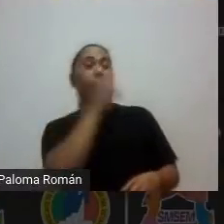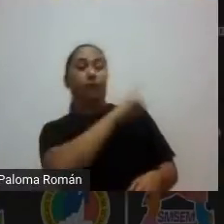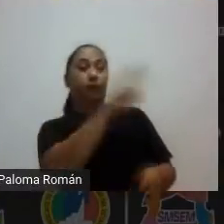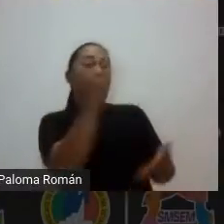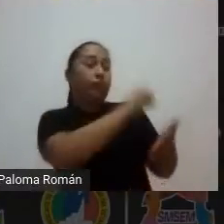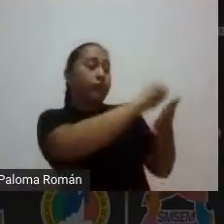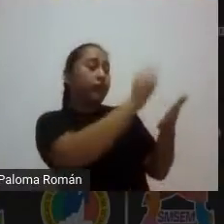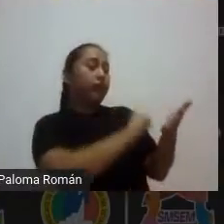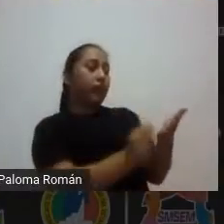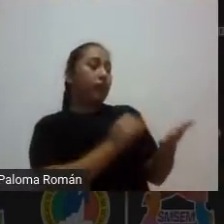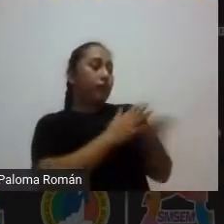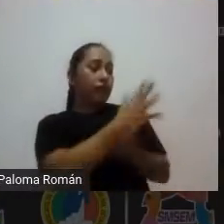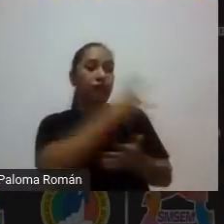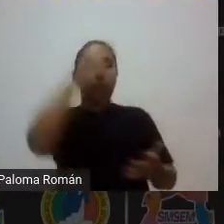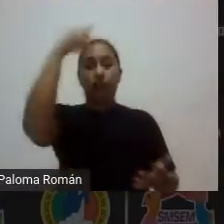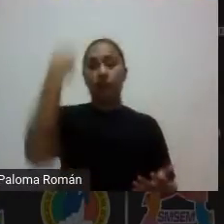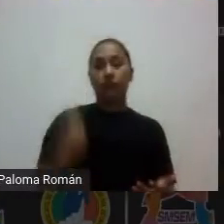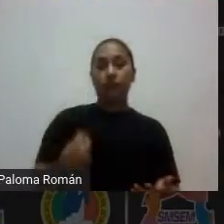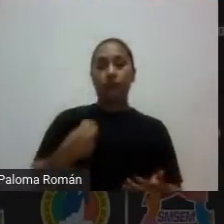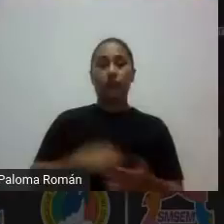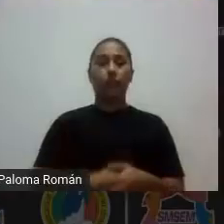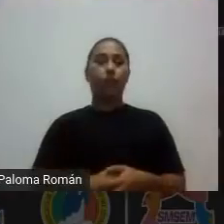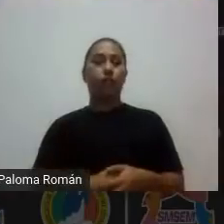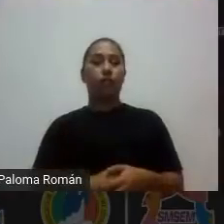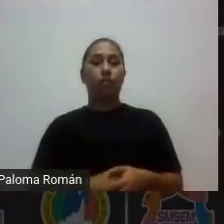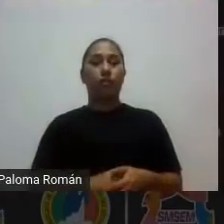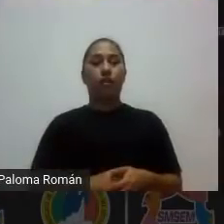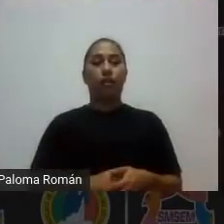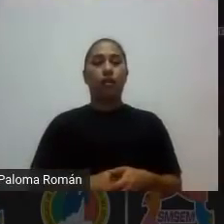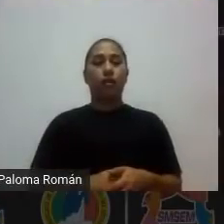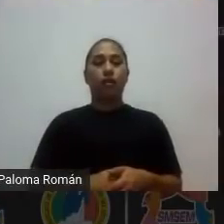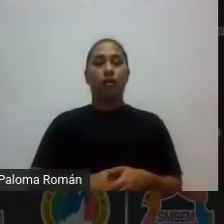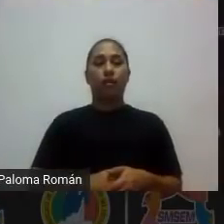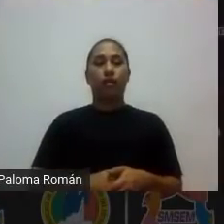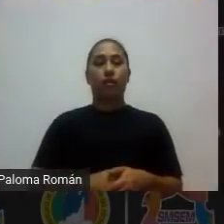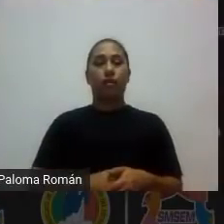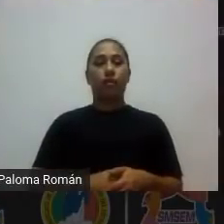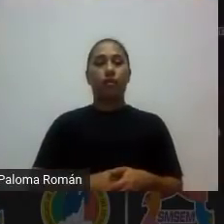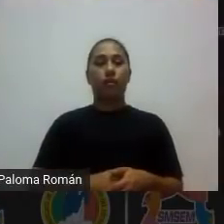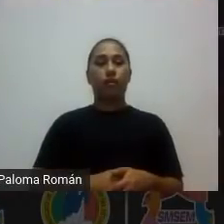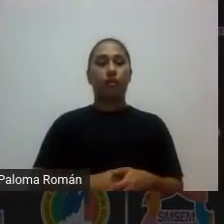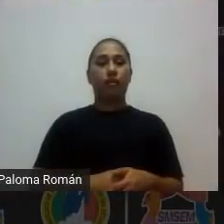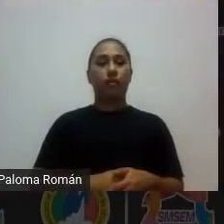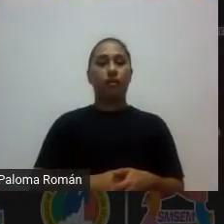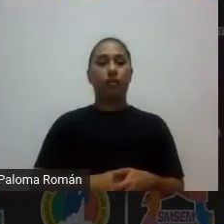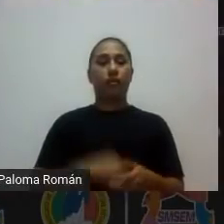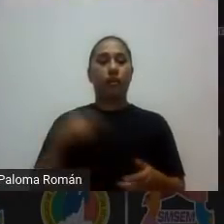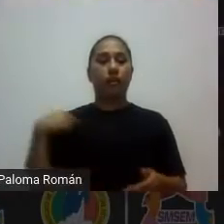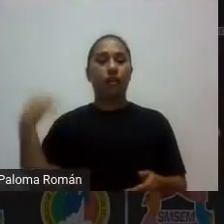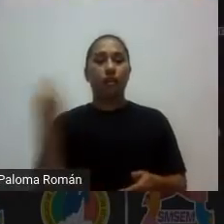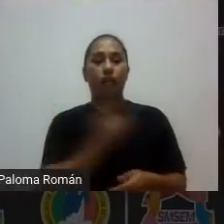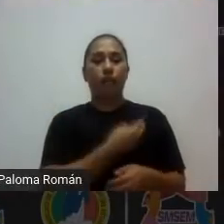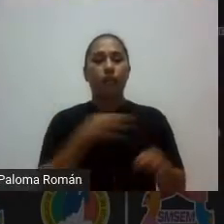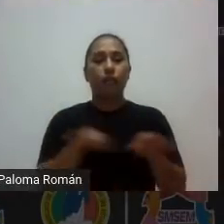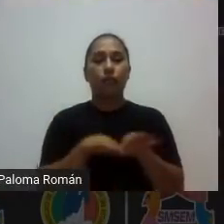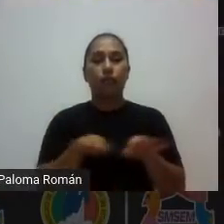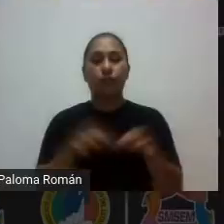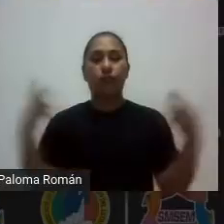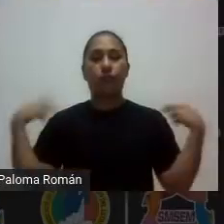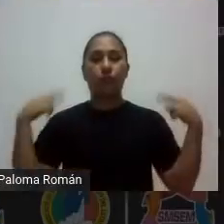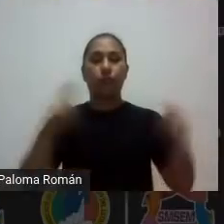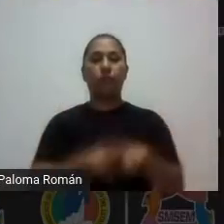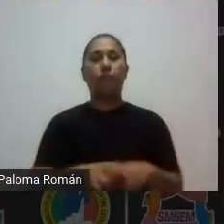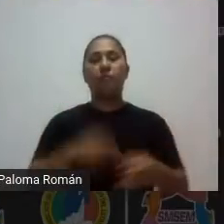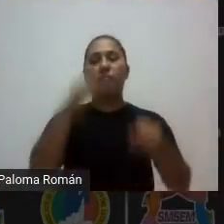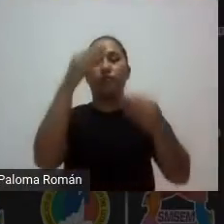tecnológica va dirigido a los alumnos pero también más dirigido a nosotros como docentes no ok por